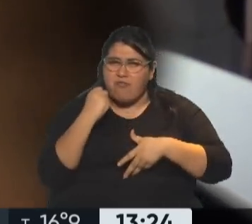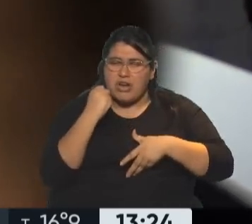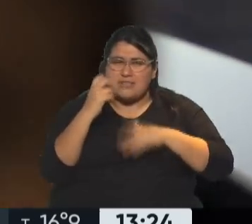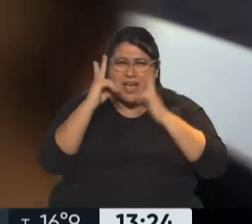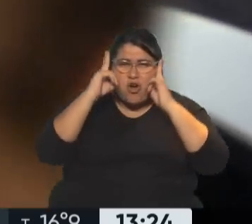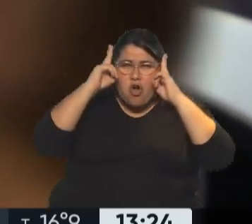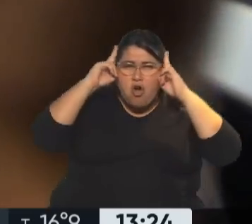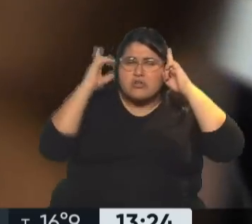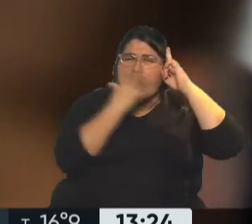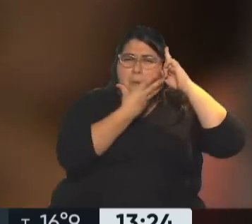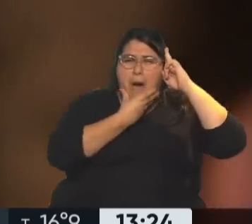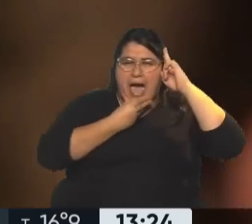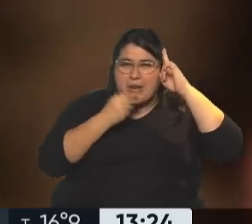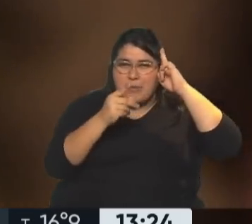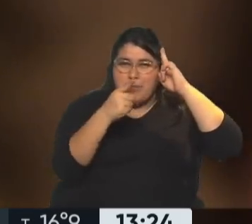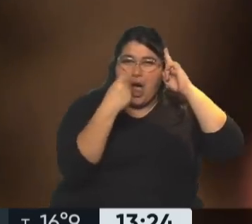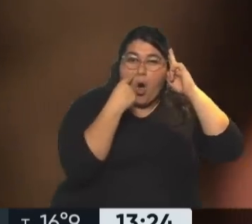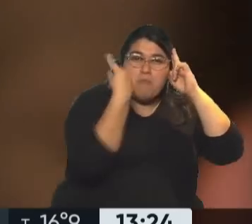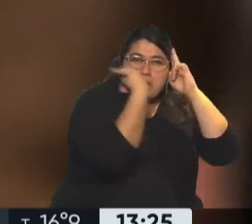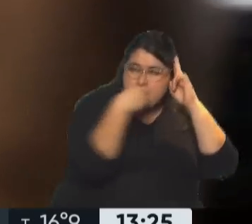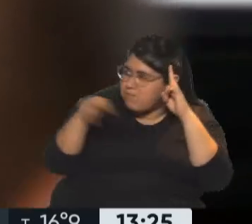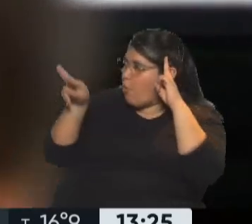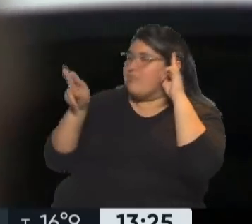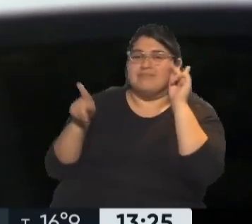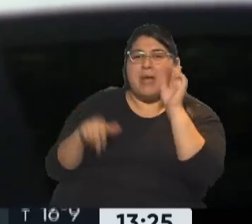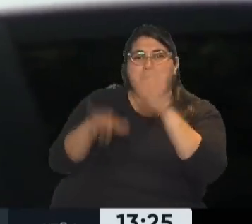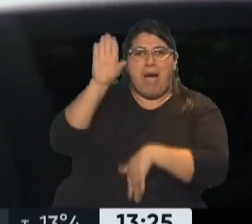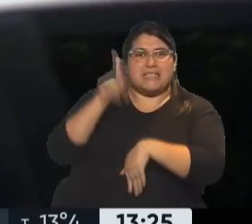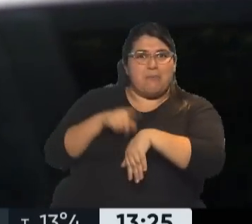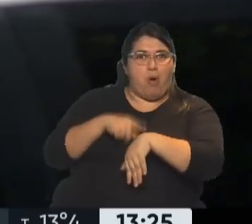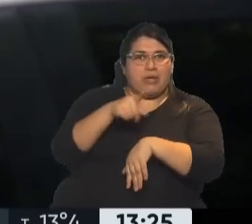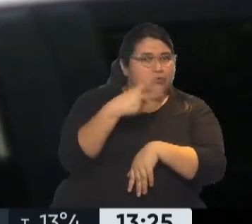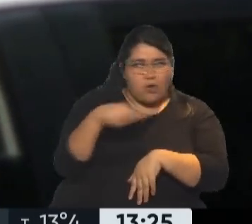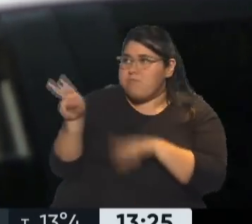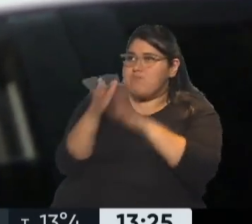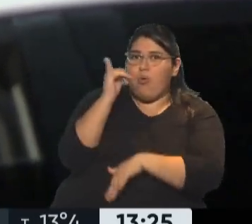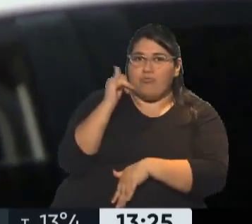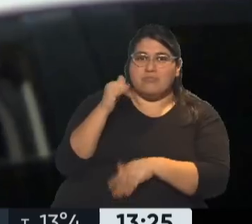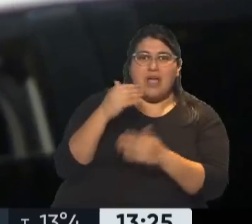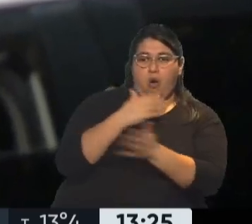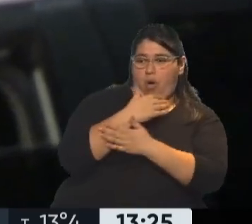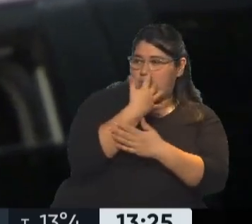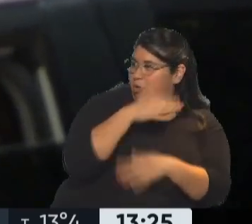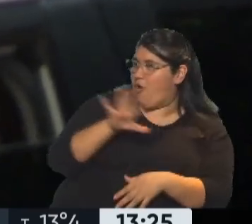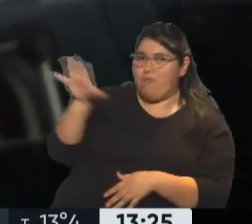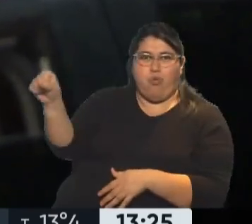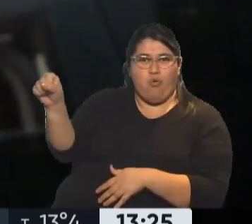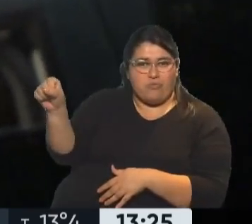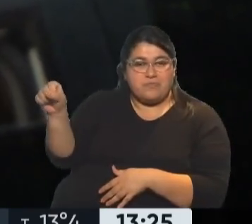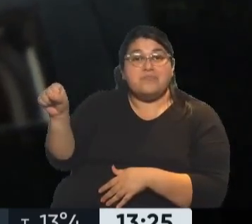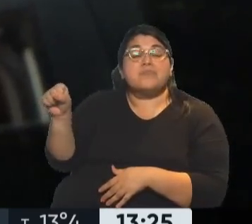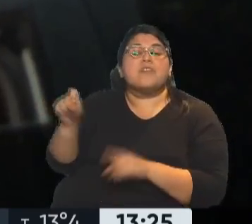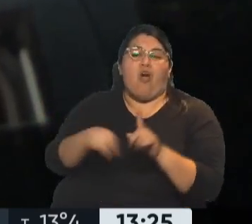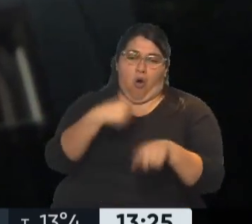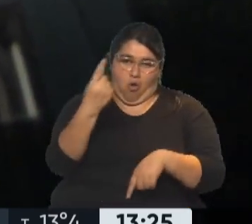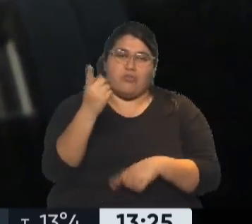muy corto, barbado, que se da vuelta, parece ser uno de los primeros que reacciona. Y extiende su brazo. Hay otra toma que